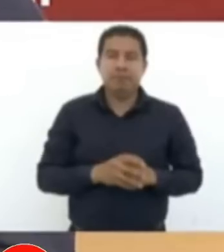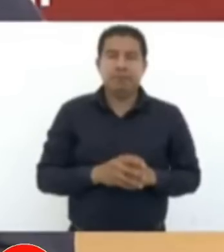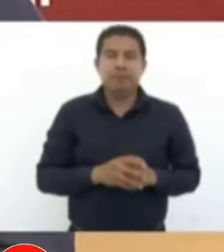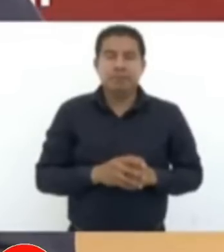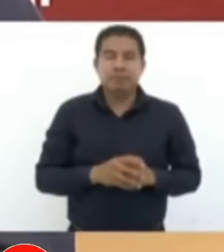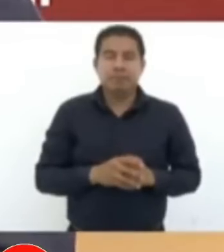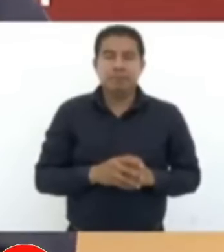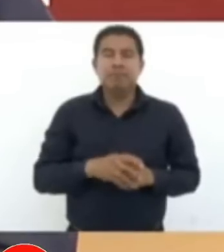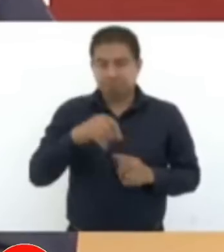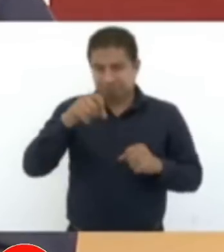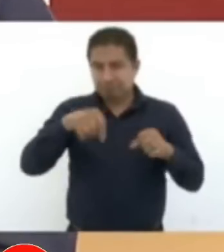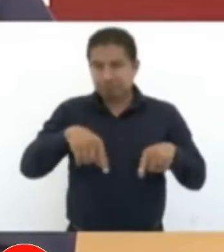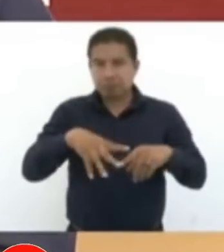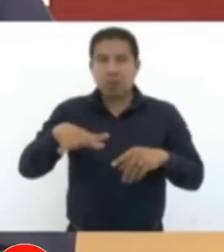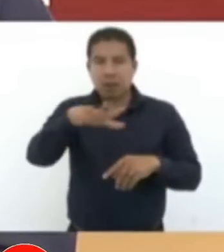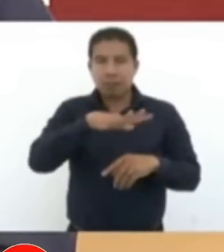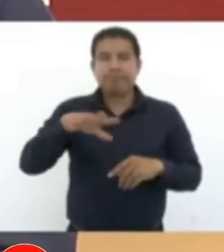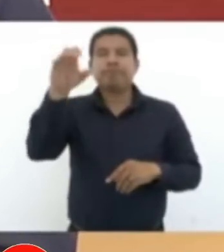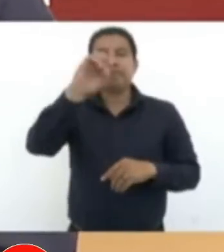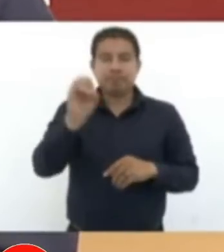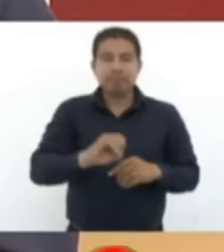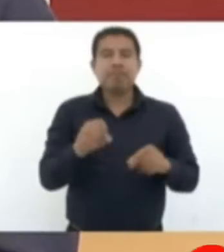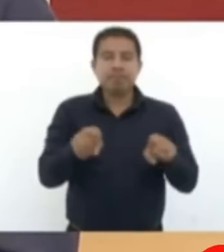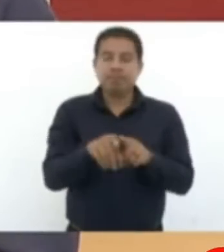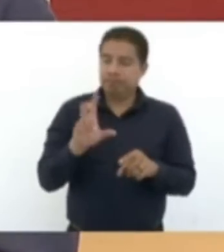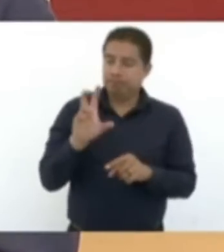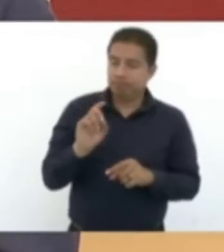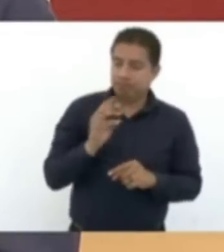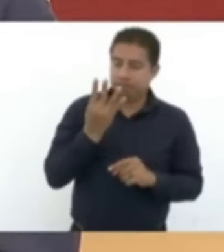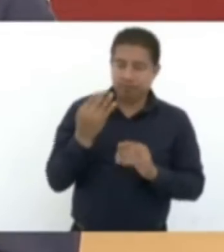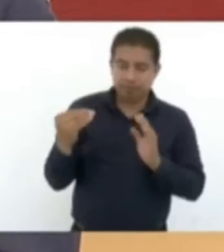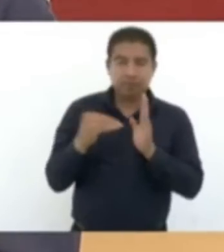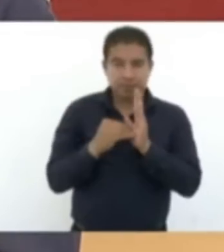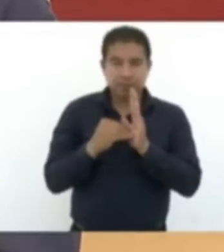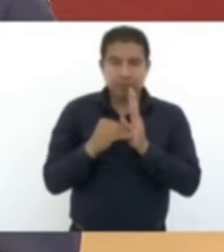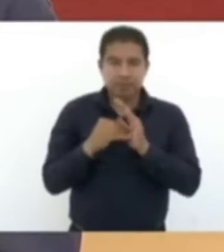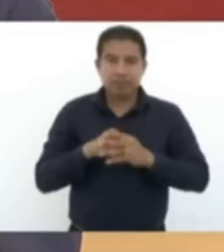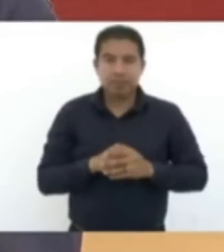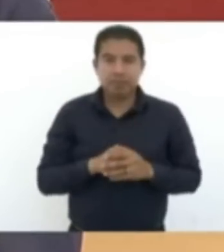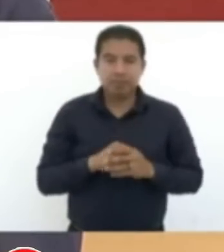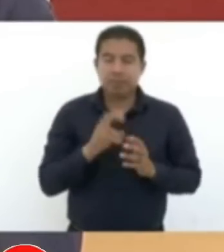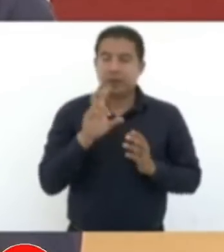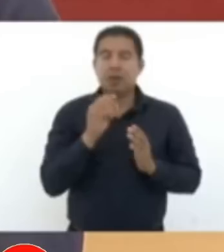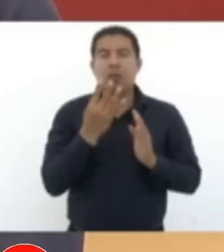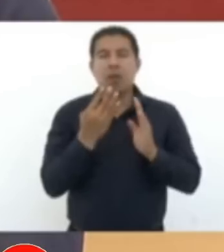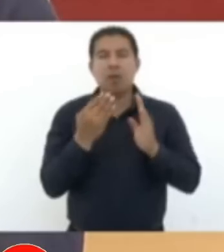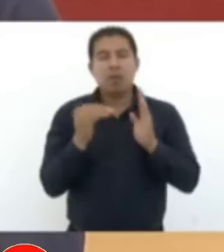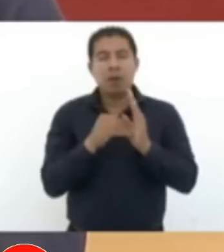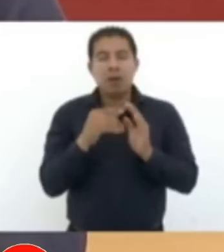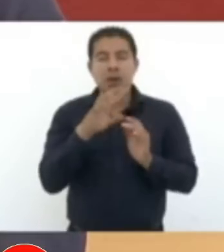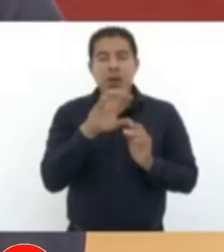Aquí en Ococingo, hay 34.501